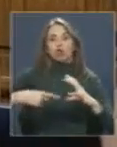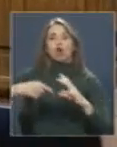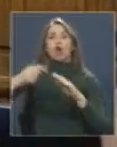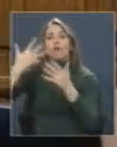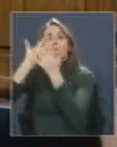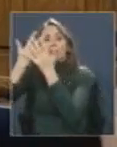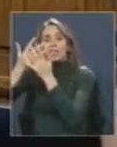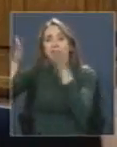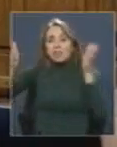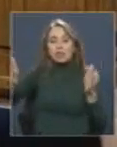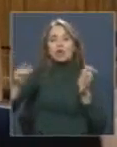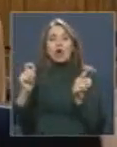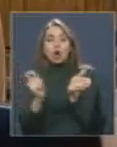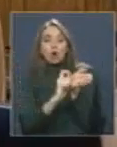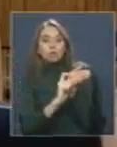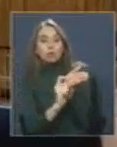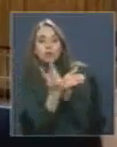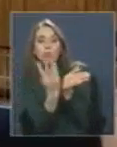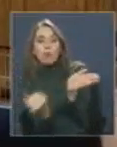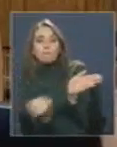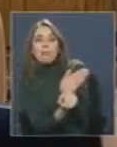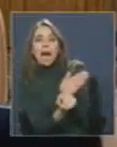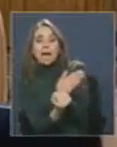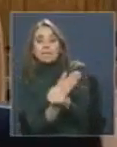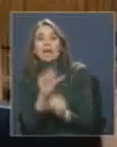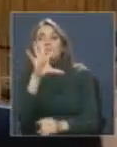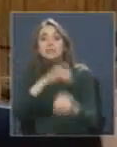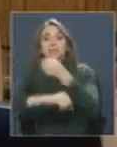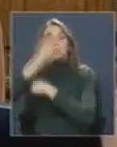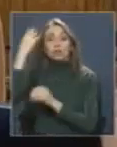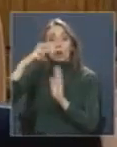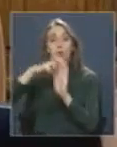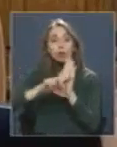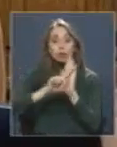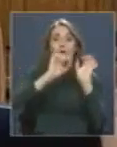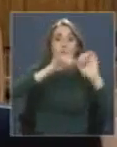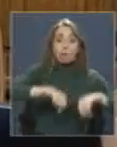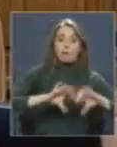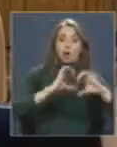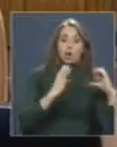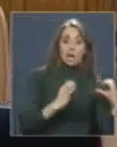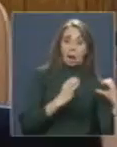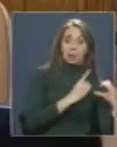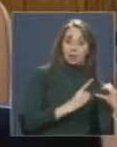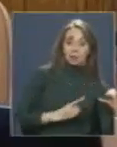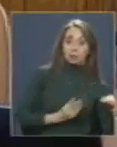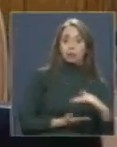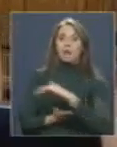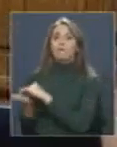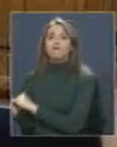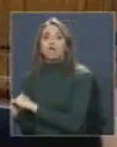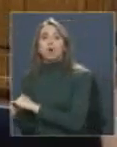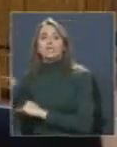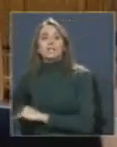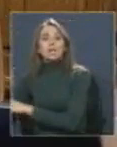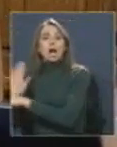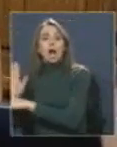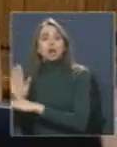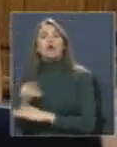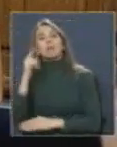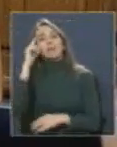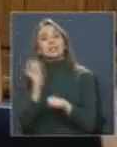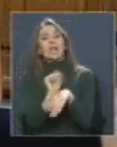aprobamos en la Cámara de Diputados hace más de cinco años y que está en el Senado. No basta con ponerle GPS a los vehículos,